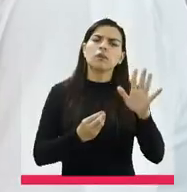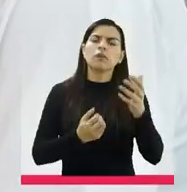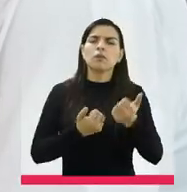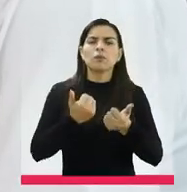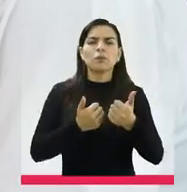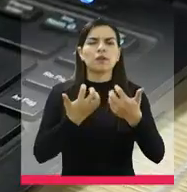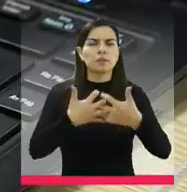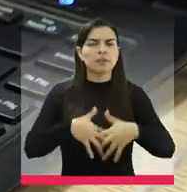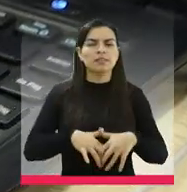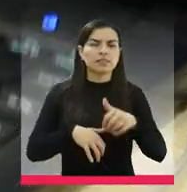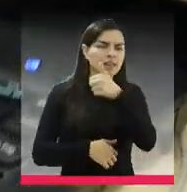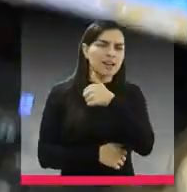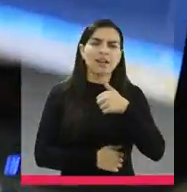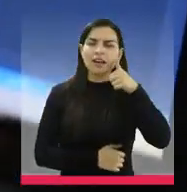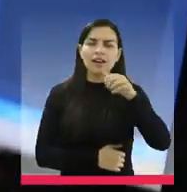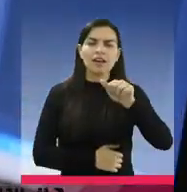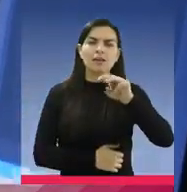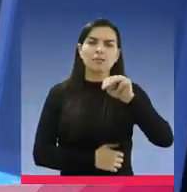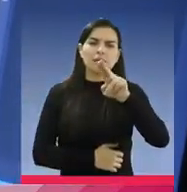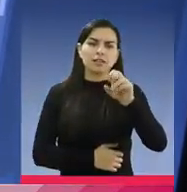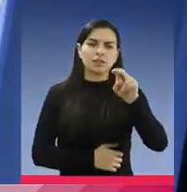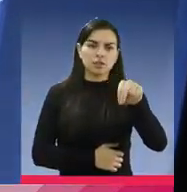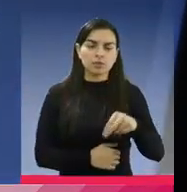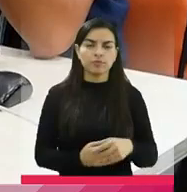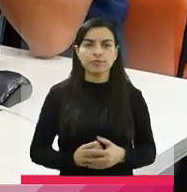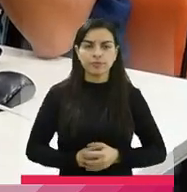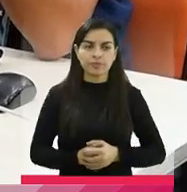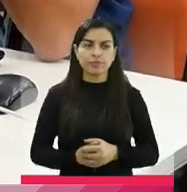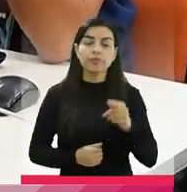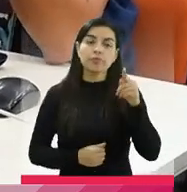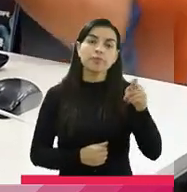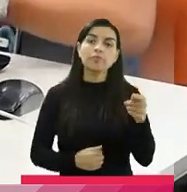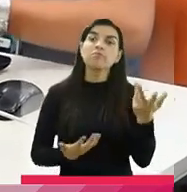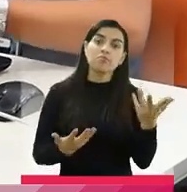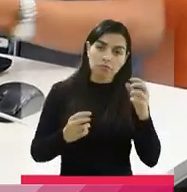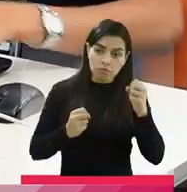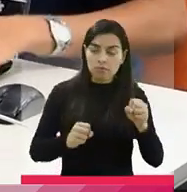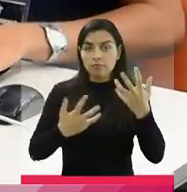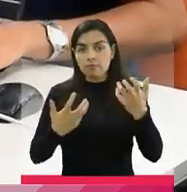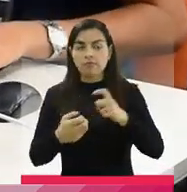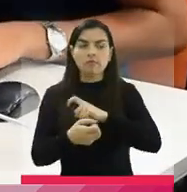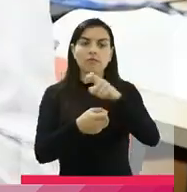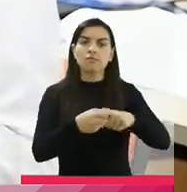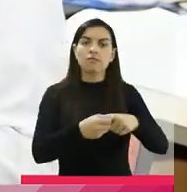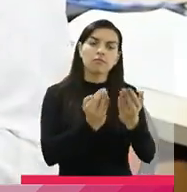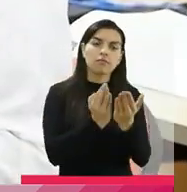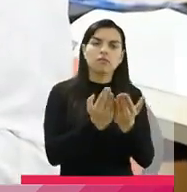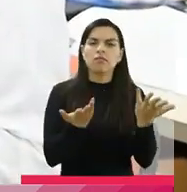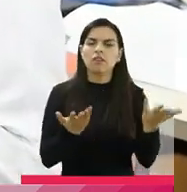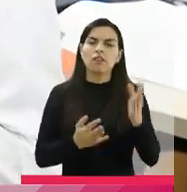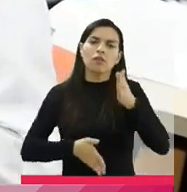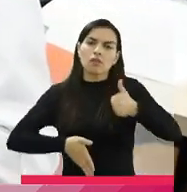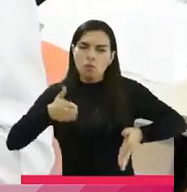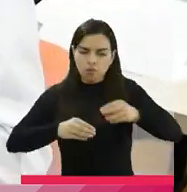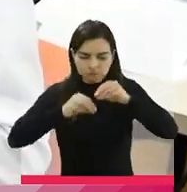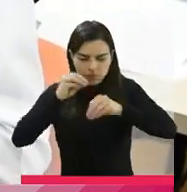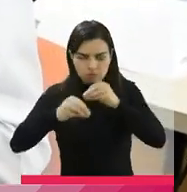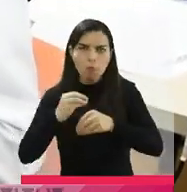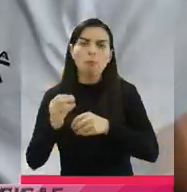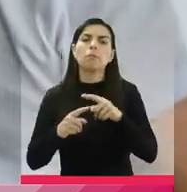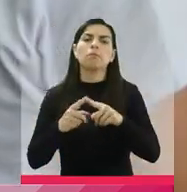Entre las opciones para los aspirantes están inteligencia artificial, bases de datos, herramientas de desarrollo,